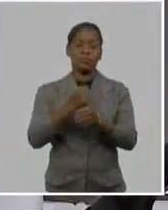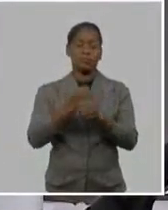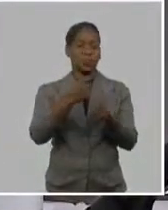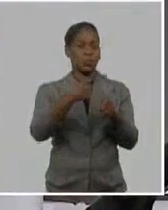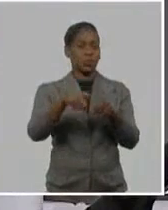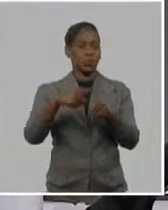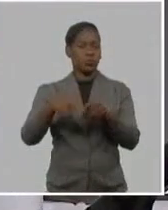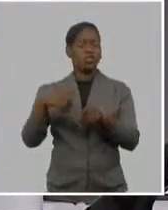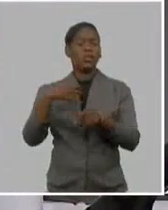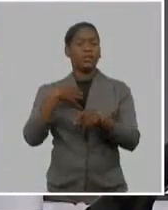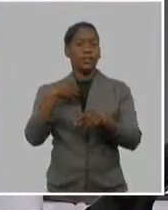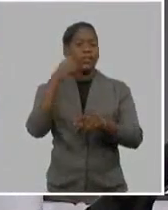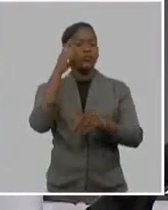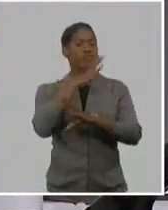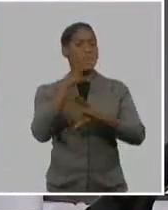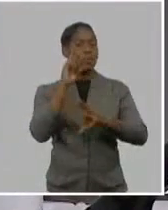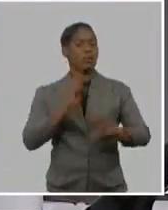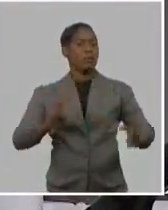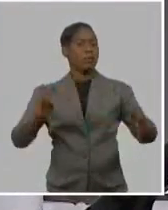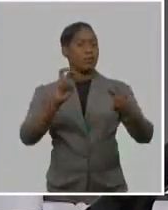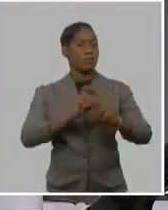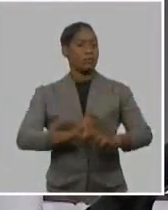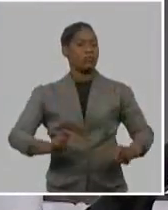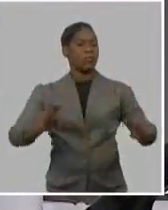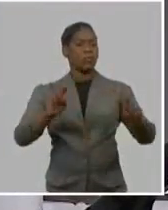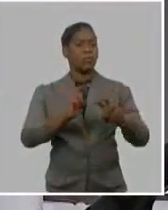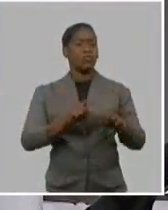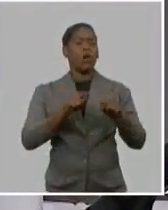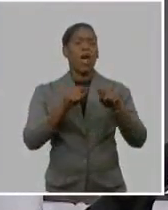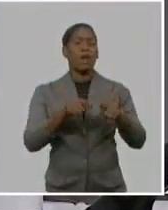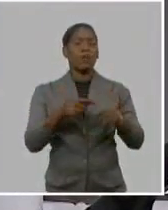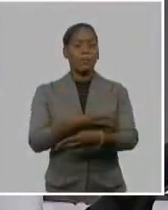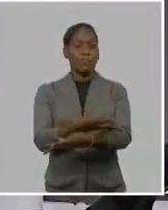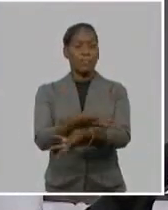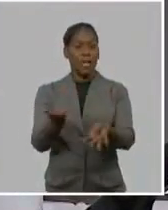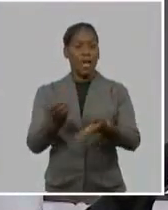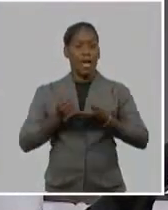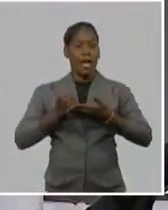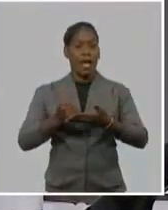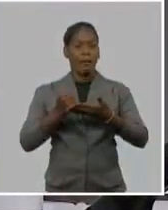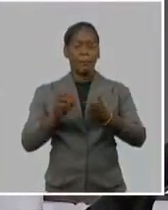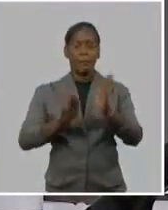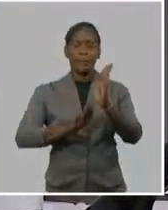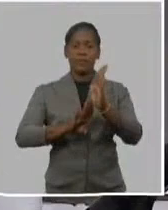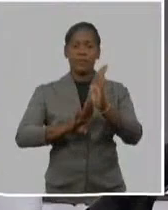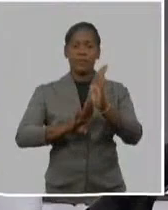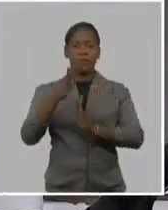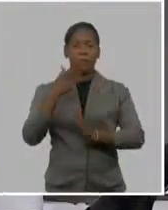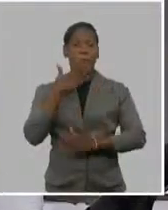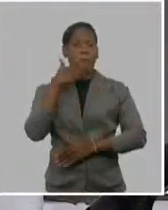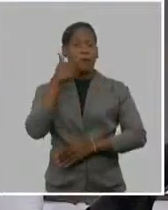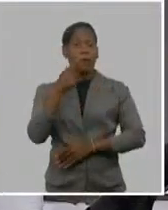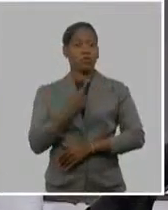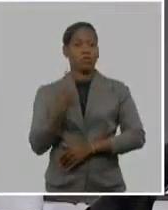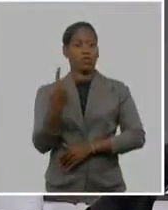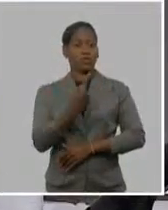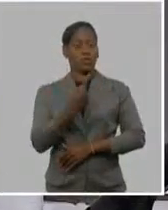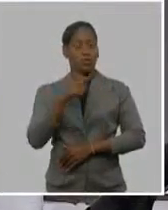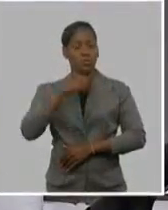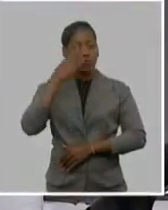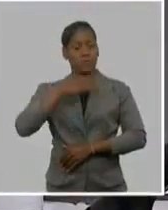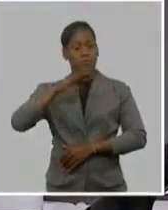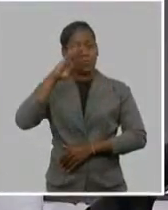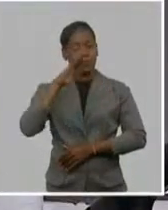instrumentos de dominación global que intoxican, moldean y manipulan el pensamiento y la vida de los seres